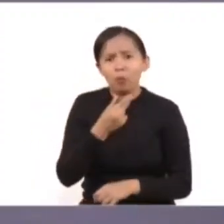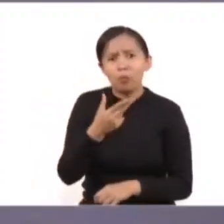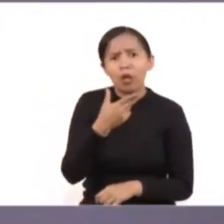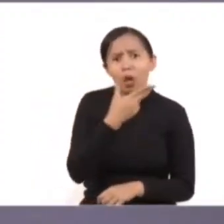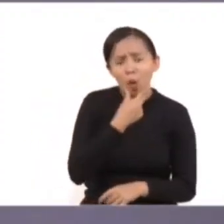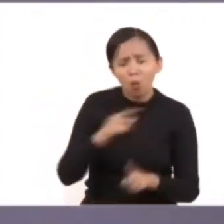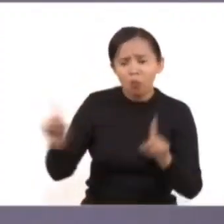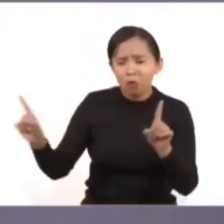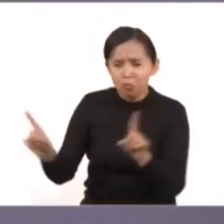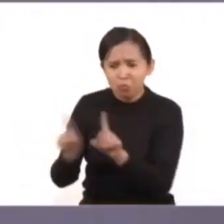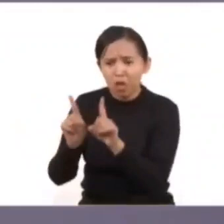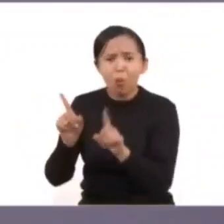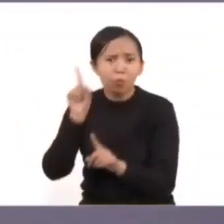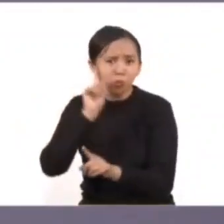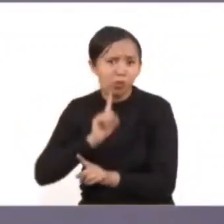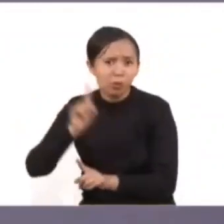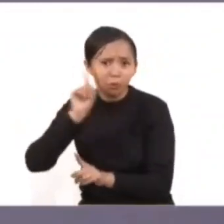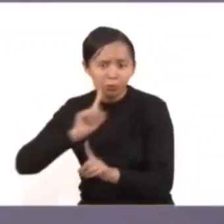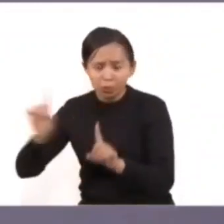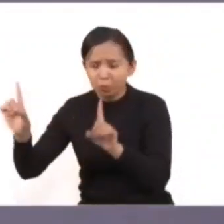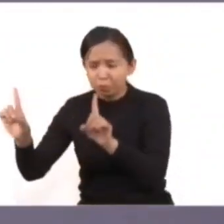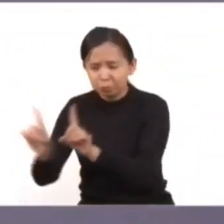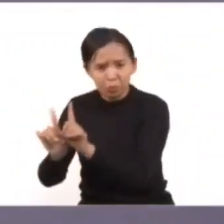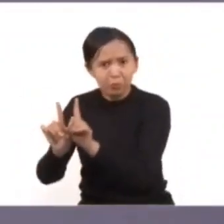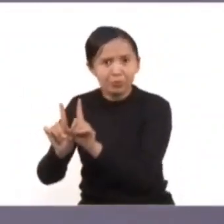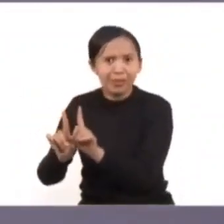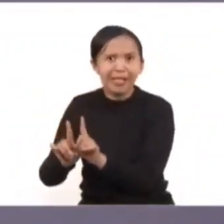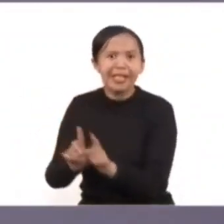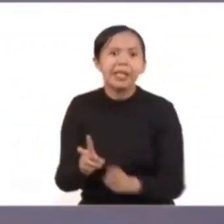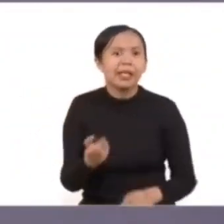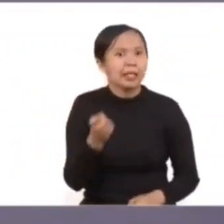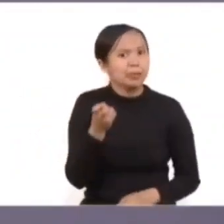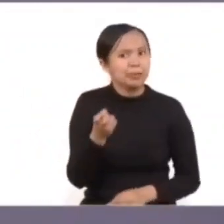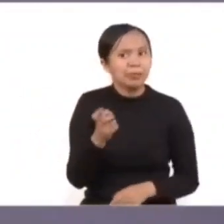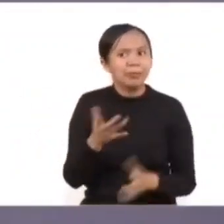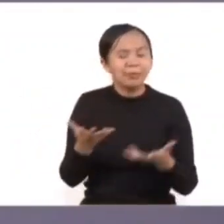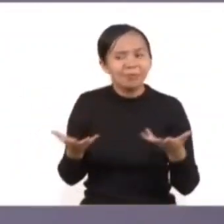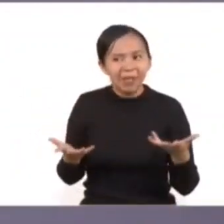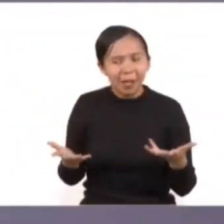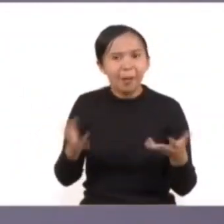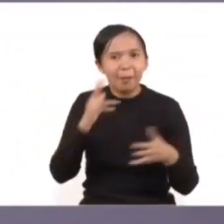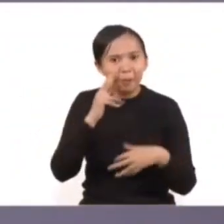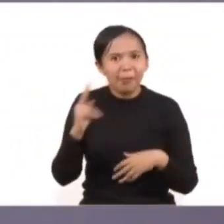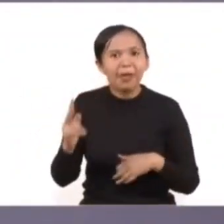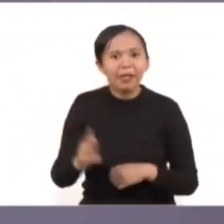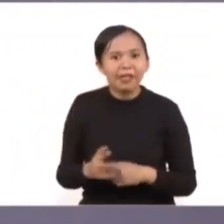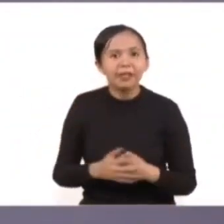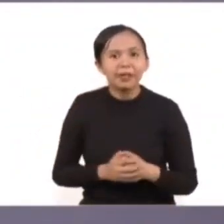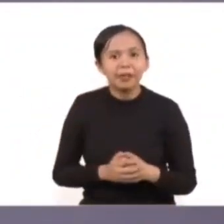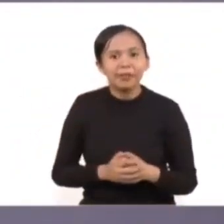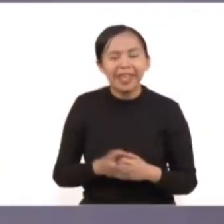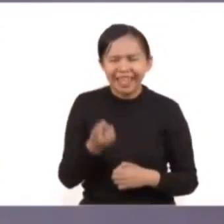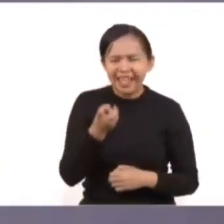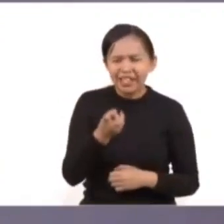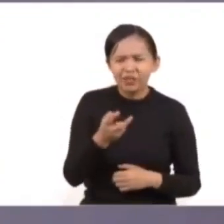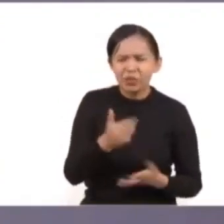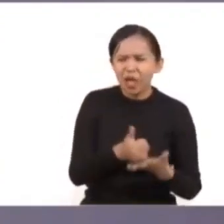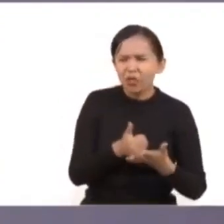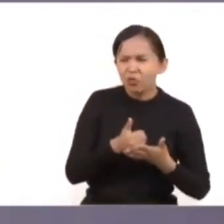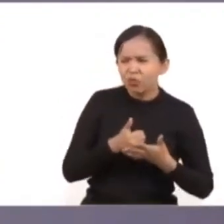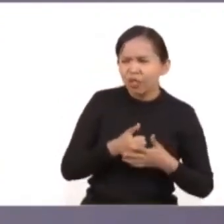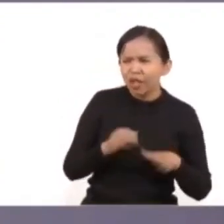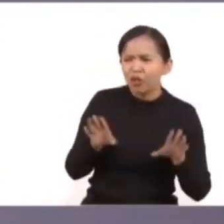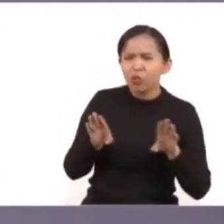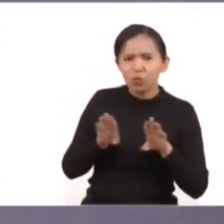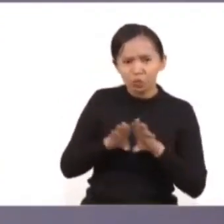una mujer con una mujer, es decir, es otra etapa. Y entonces, eso por un lado nos ayuda a